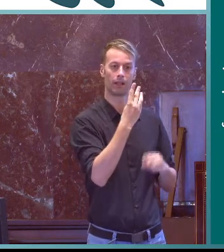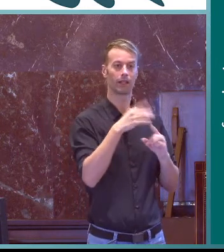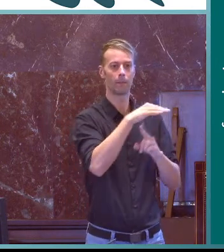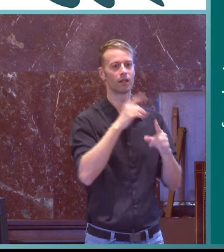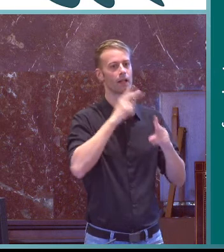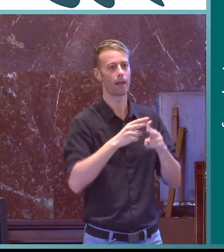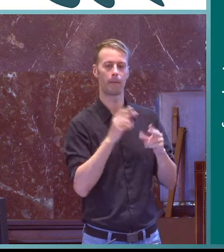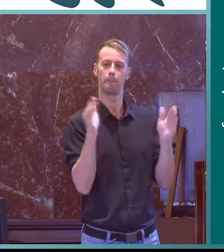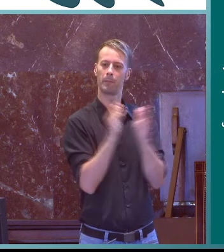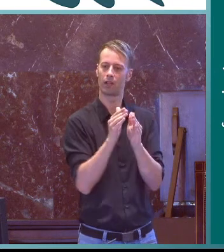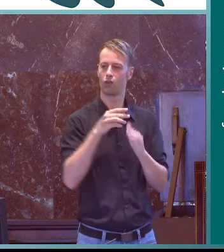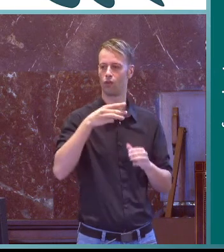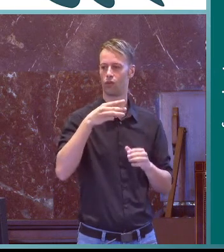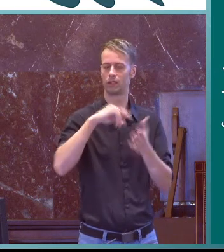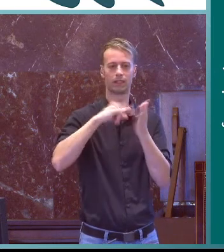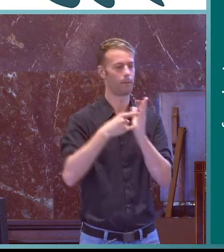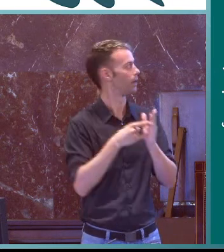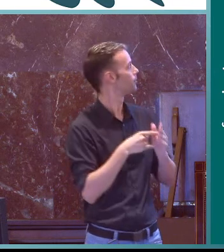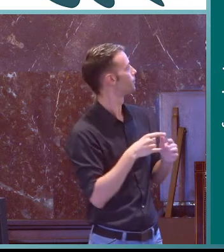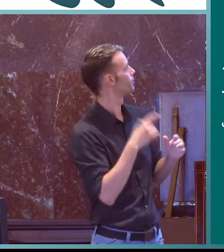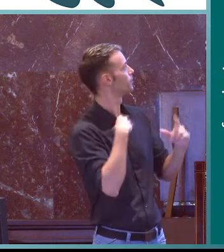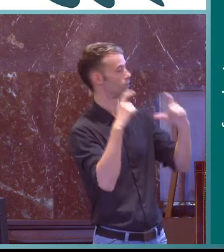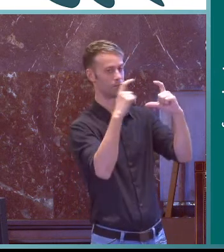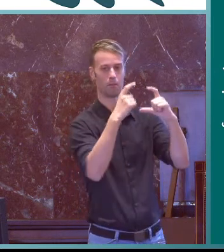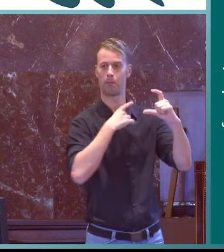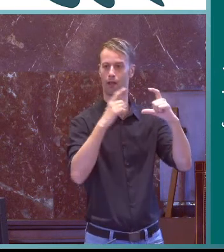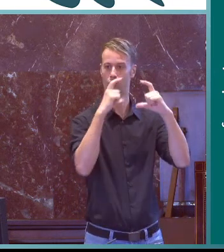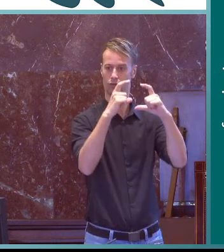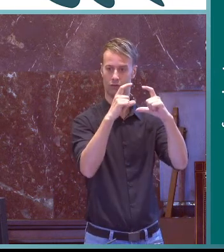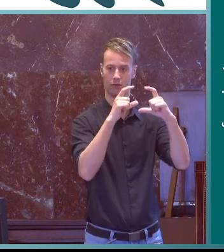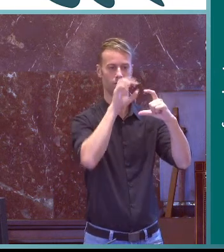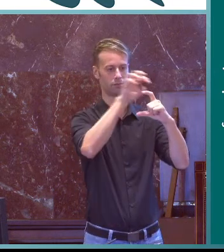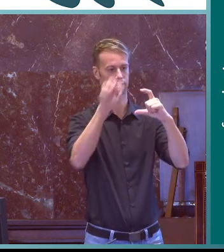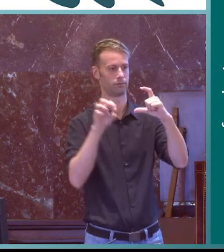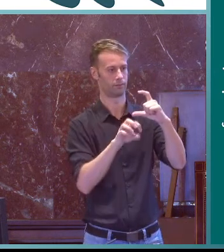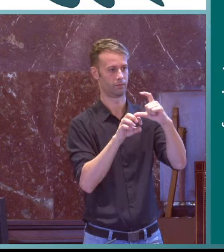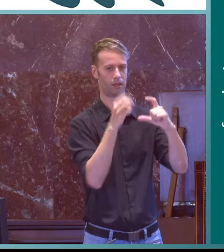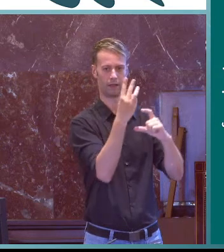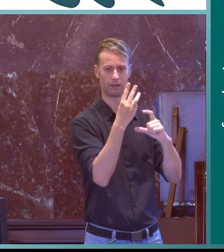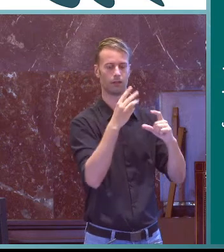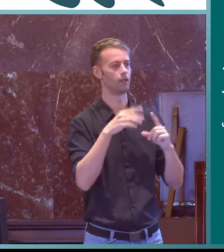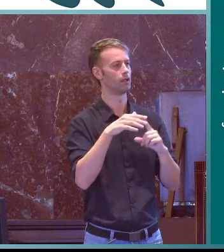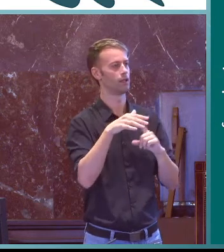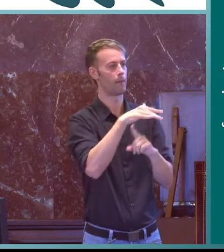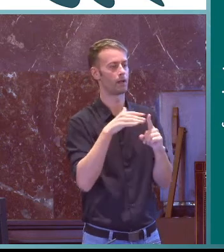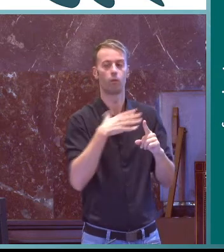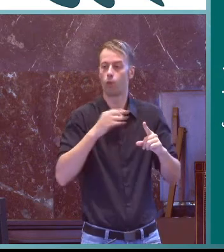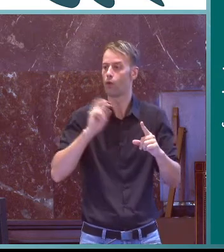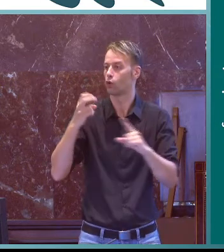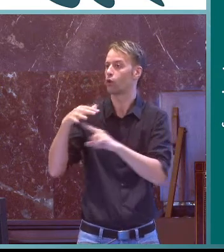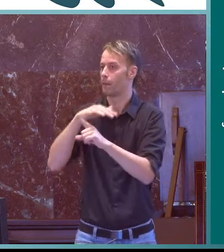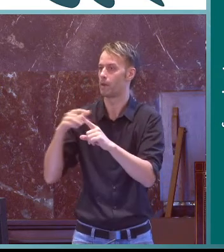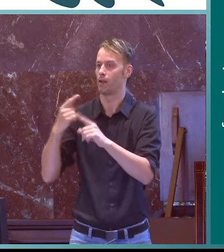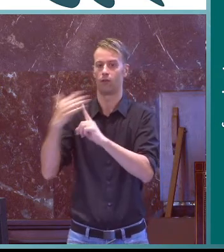desarrollo. Esos tres ambientes se llaman microsistemas que están en blanco dentro de en el centro del círculo al lado de la